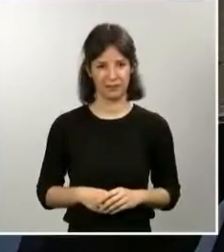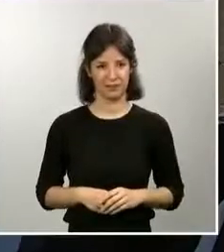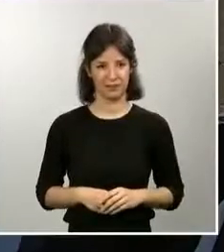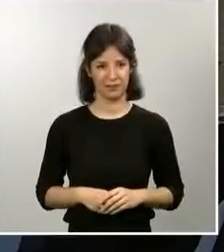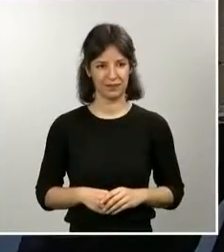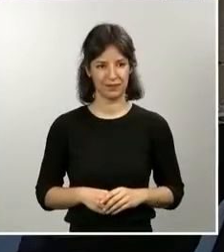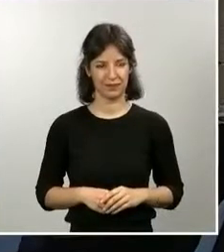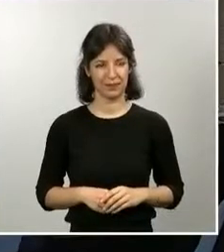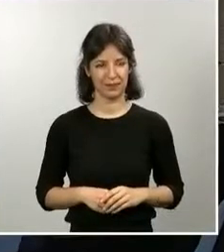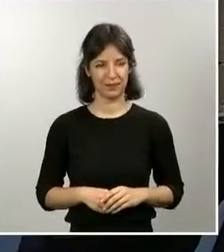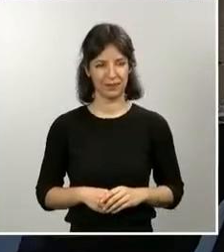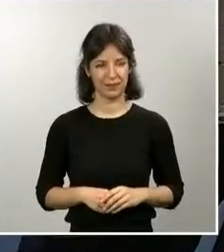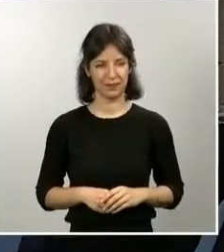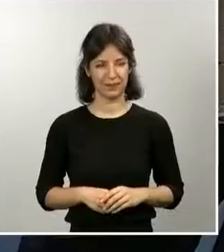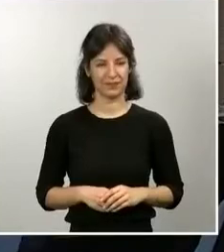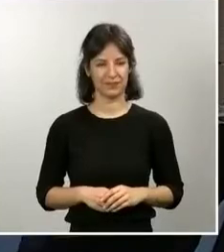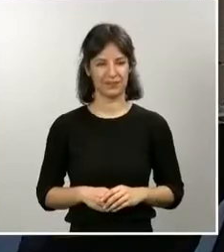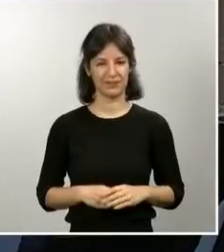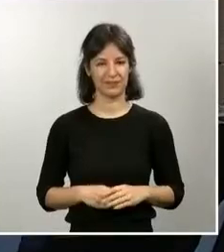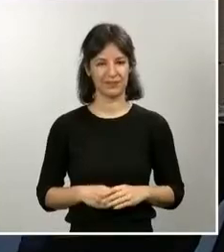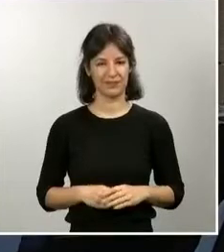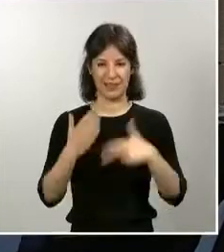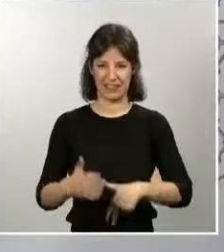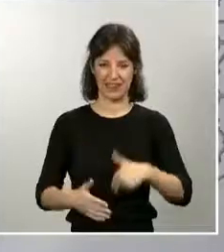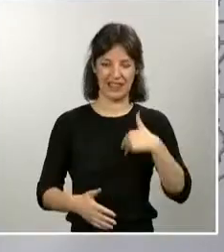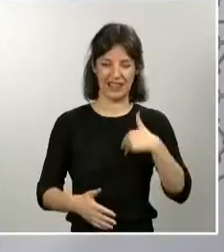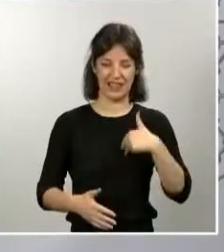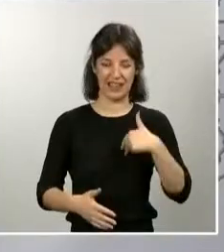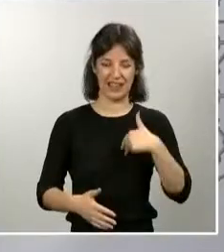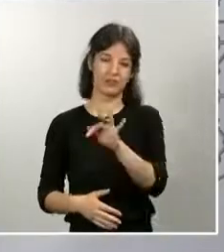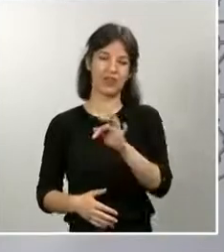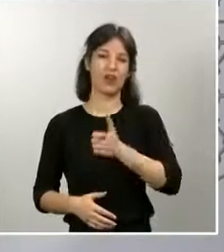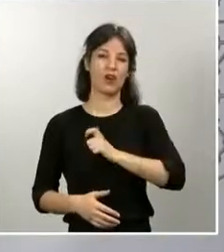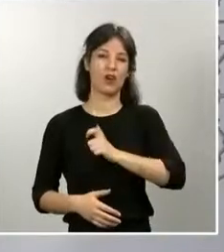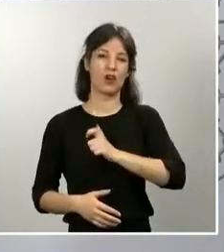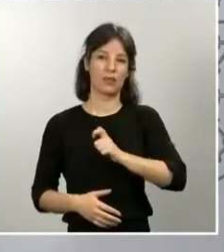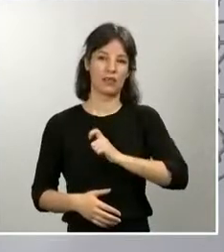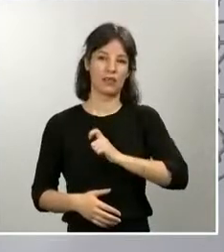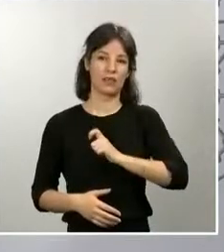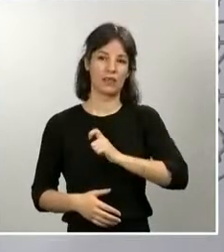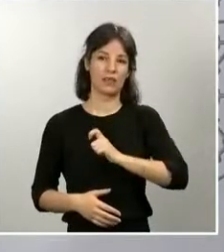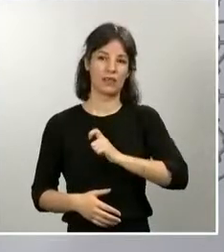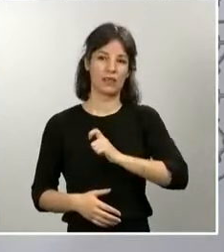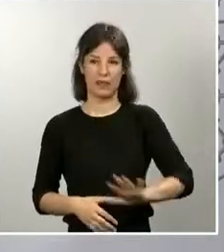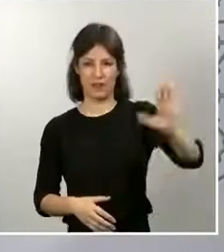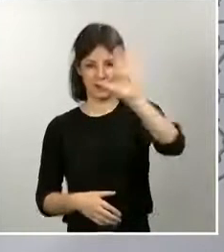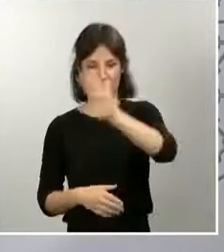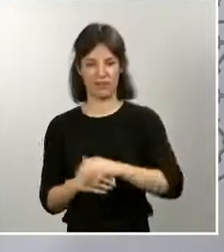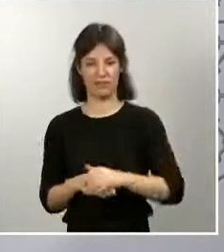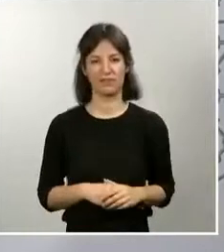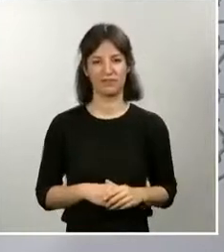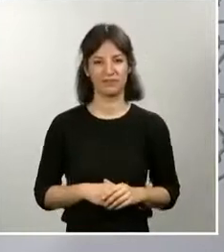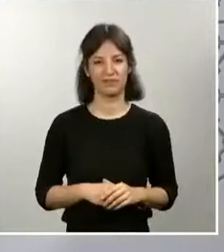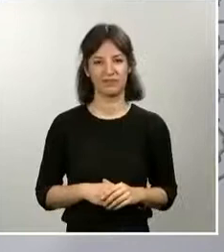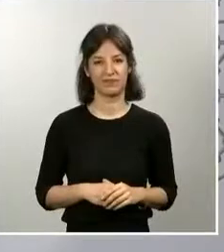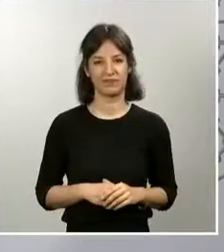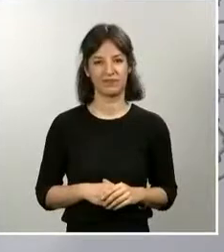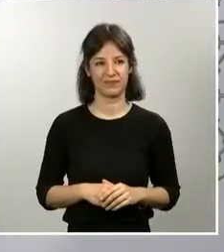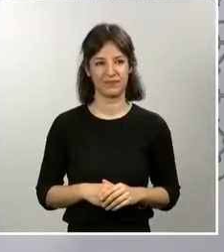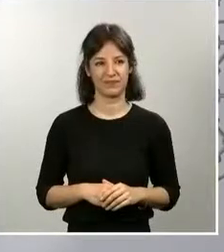Paso ahora la palabra a José García Molina, comisario principal de Policía Nacional. Muchas gracias doctora. Buenos días.